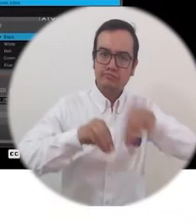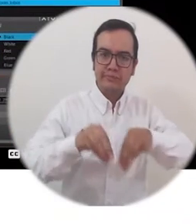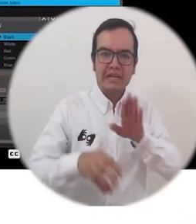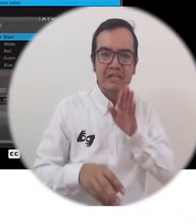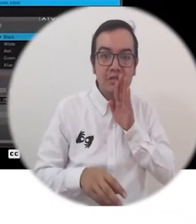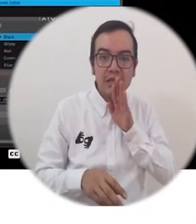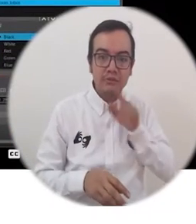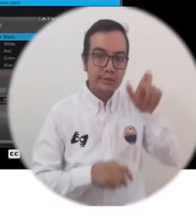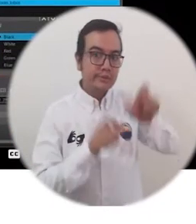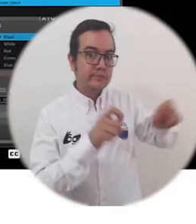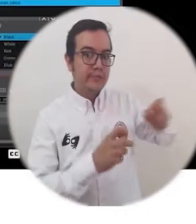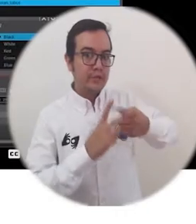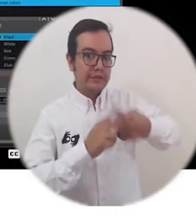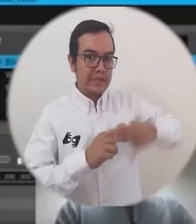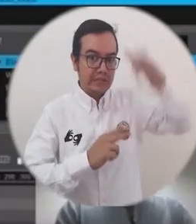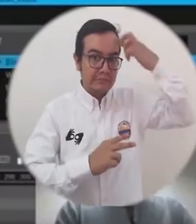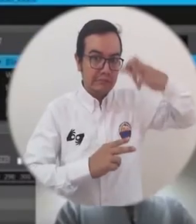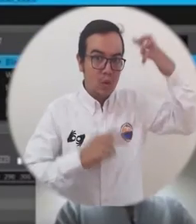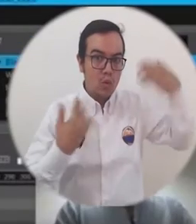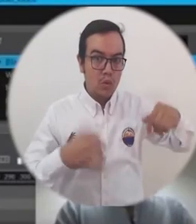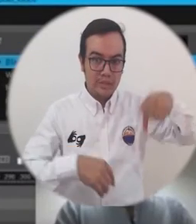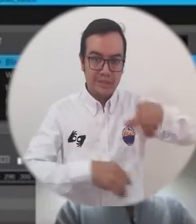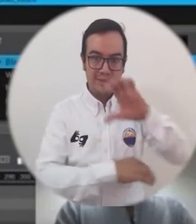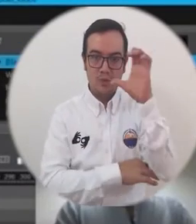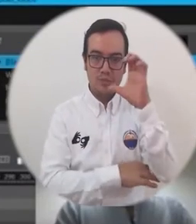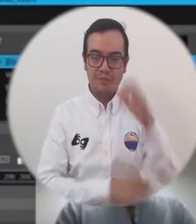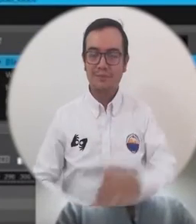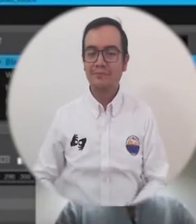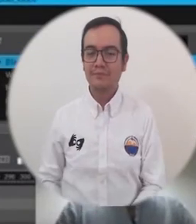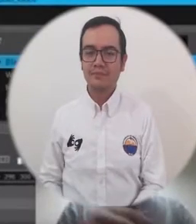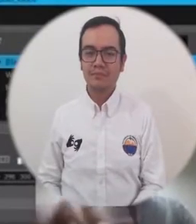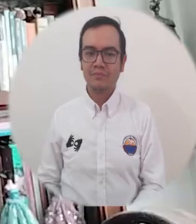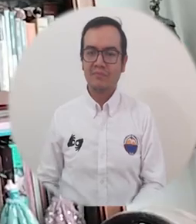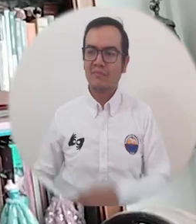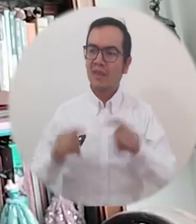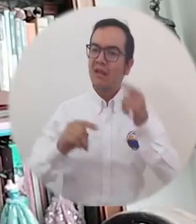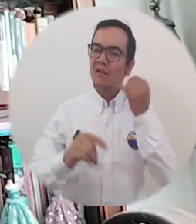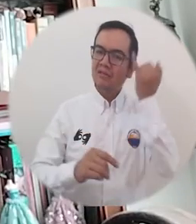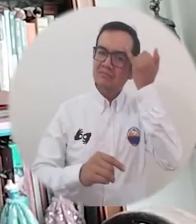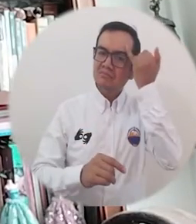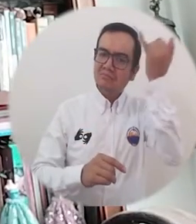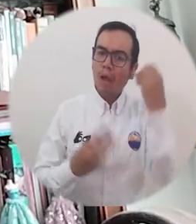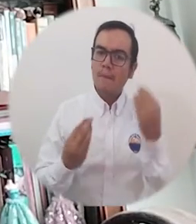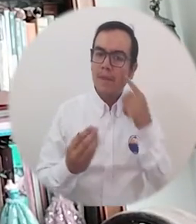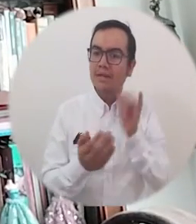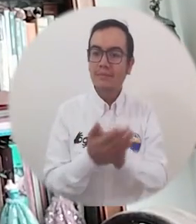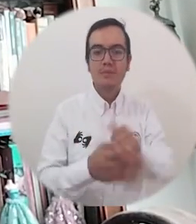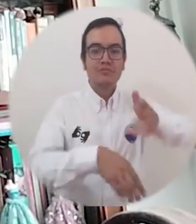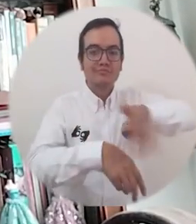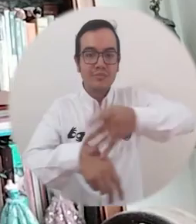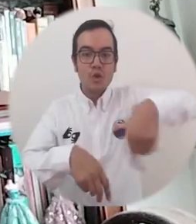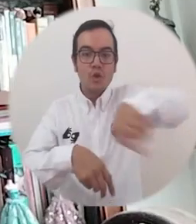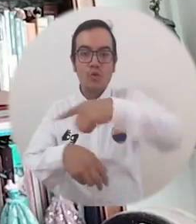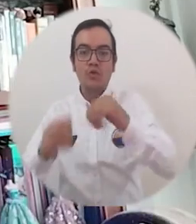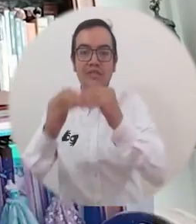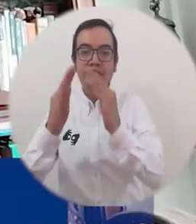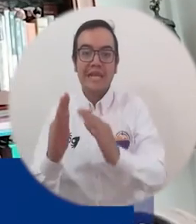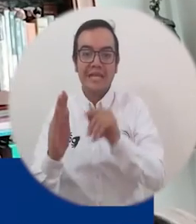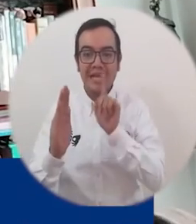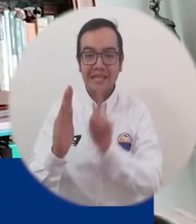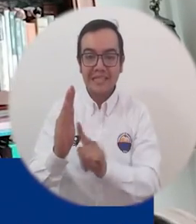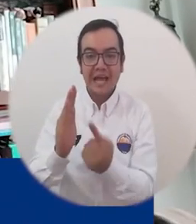dictados por unos excelentes talleristas y cineastas colombianos. Esta idea nació para motivar a las personas a quedarse en casa,